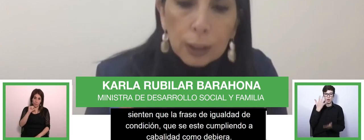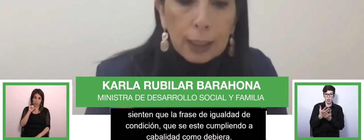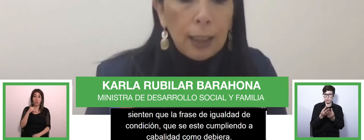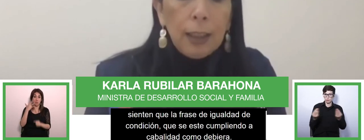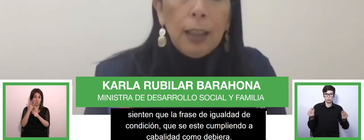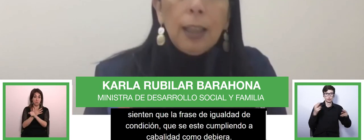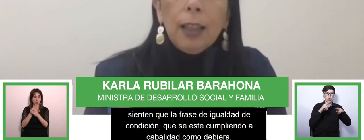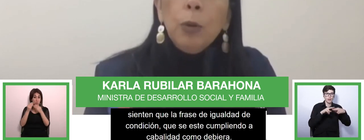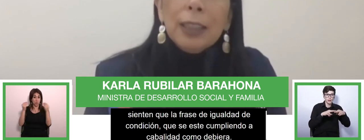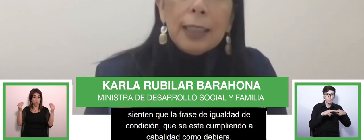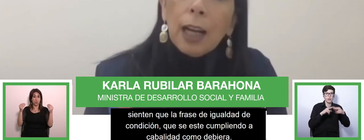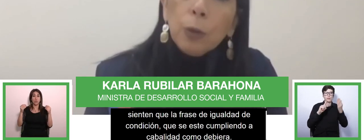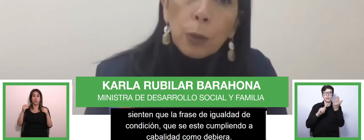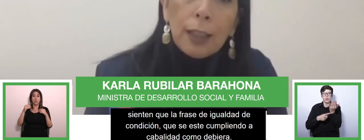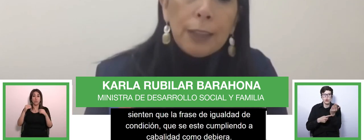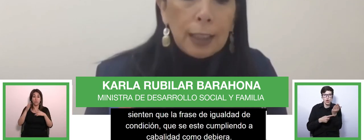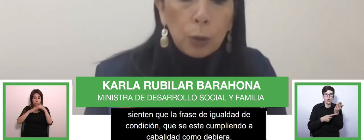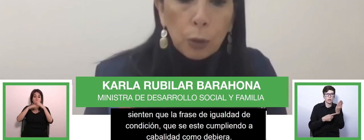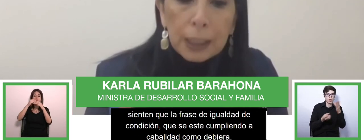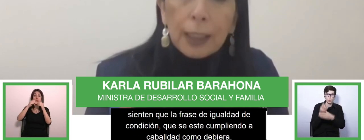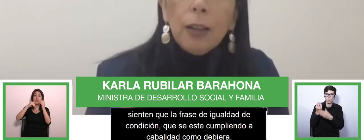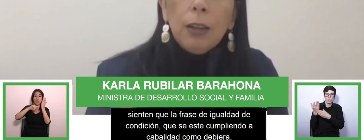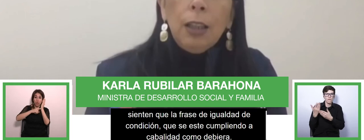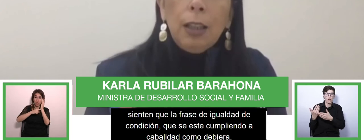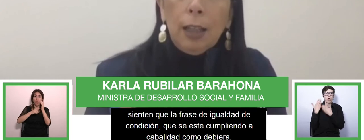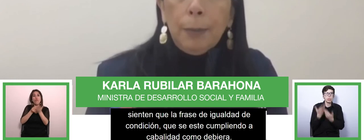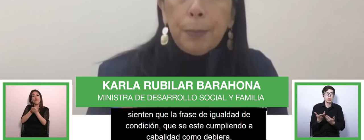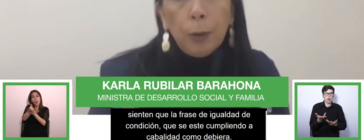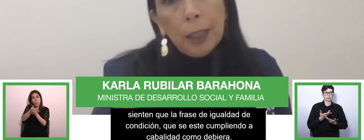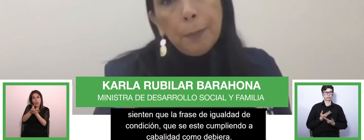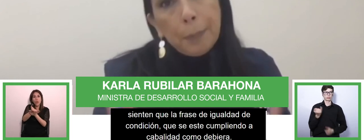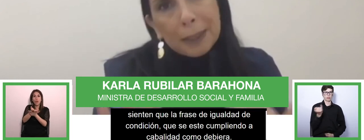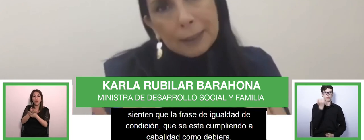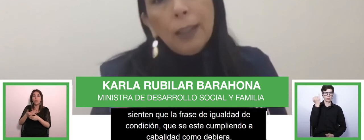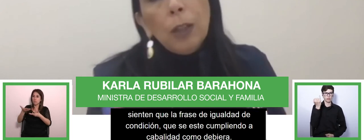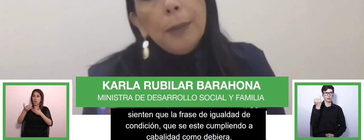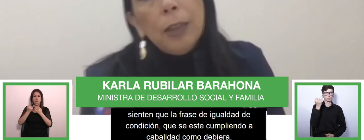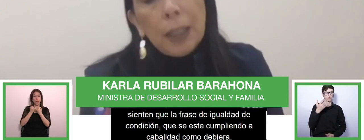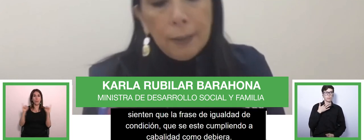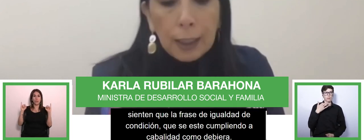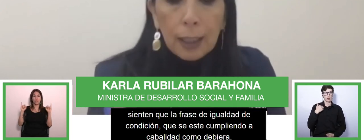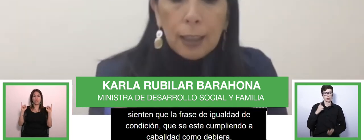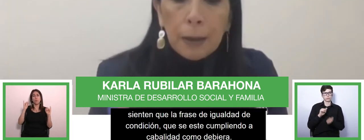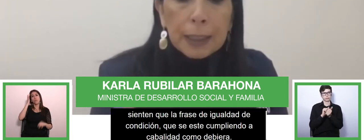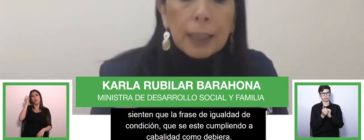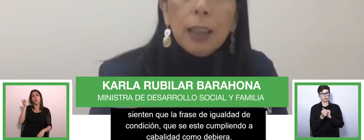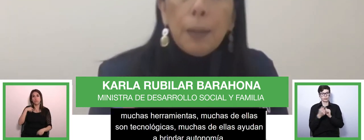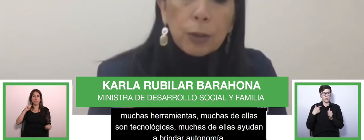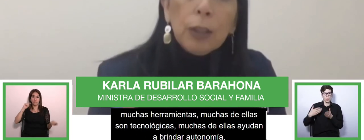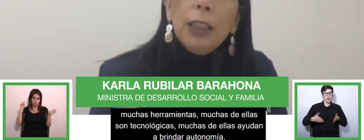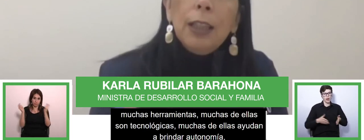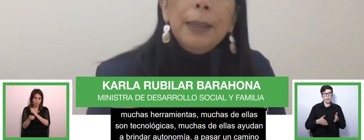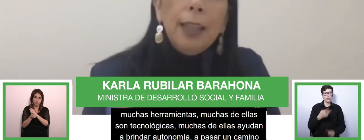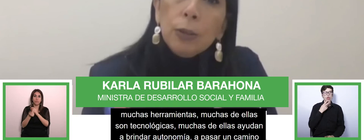tecnológicas muchas de ellas ayudan a brindar autonomía a pasar a un camino más de vida independiente